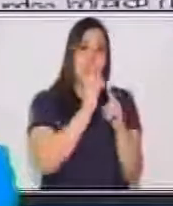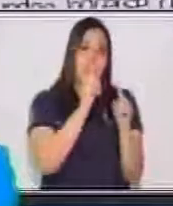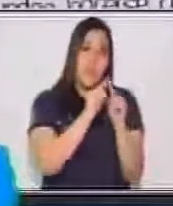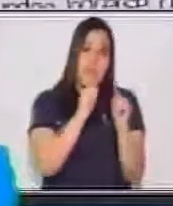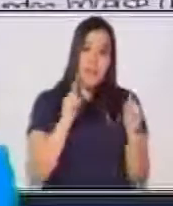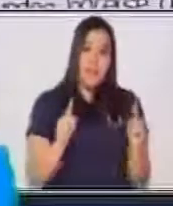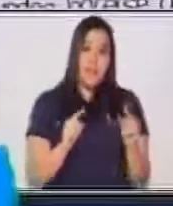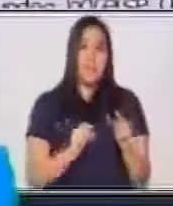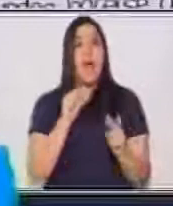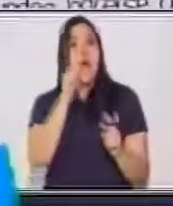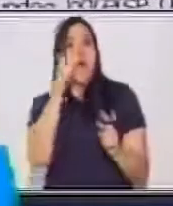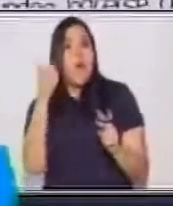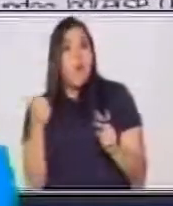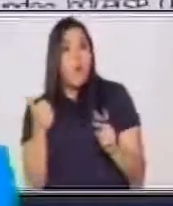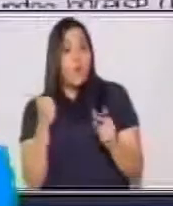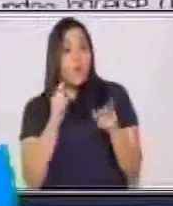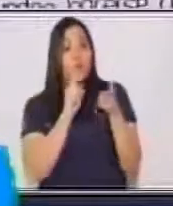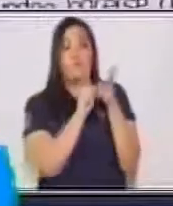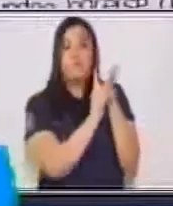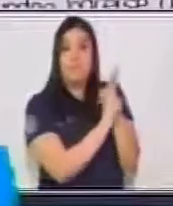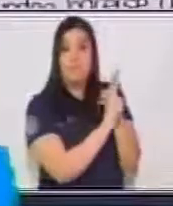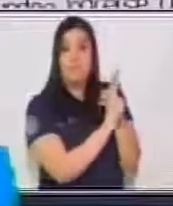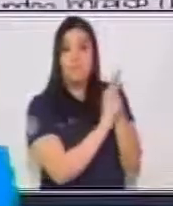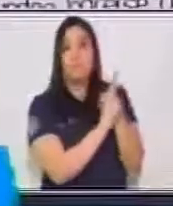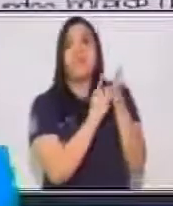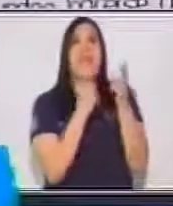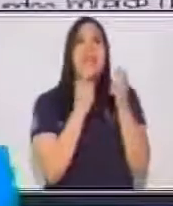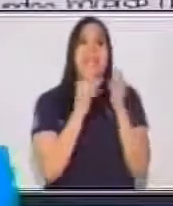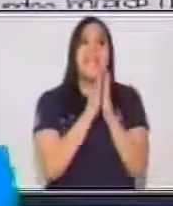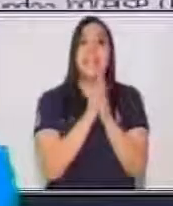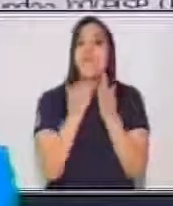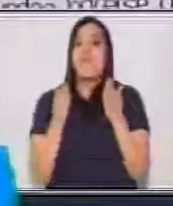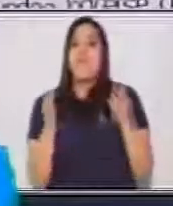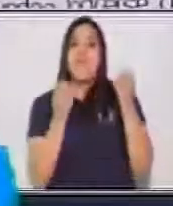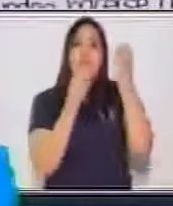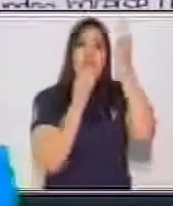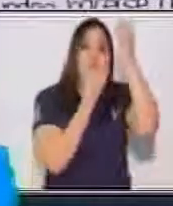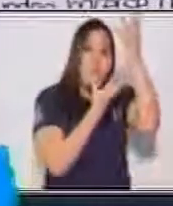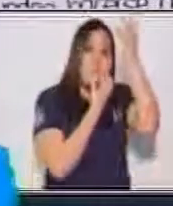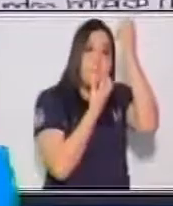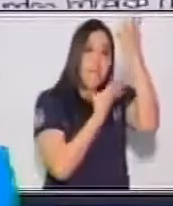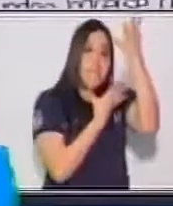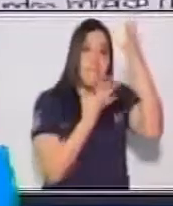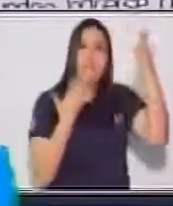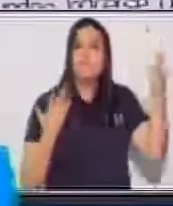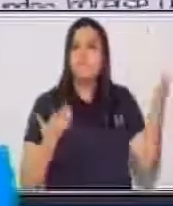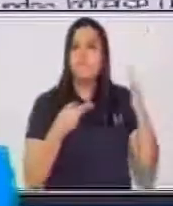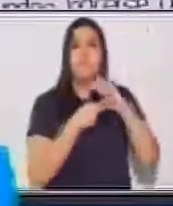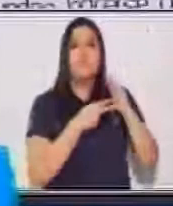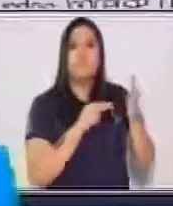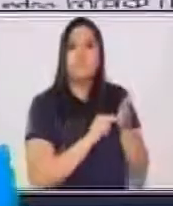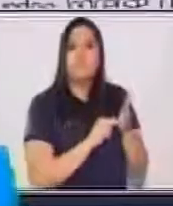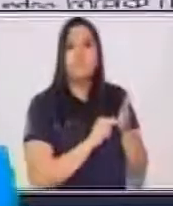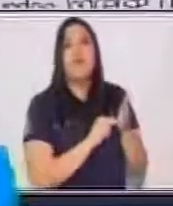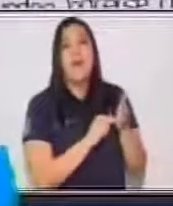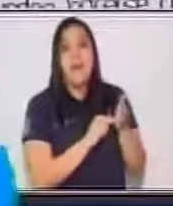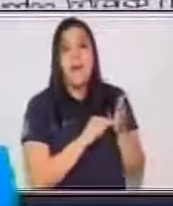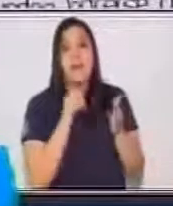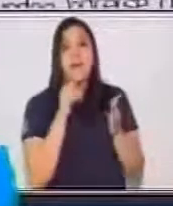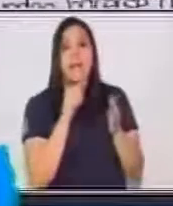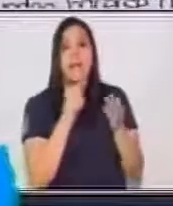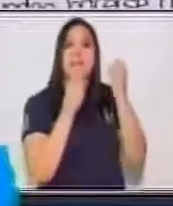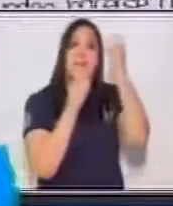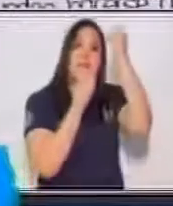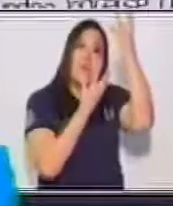Otro tipo de trifoliar es el trifoliar informativo. Y en este caso, el trifoliar informativo, pues, nos da ese